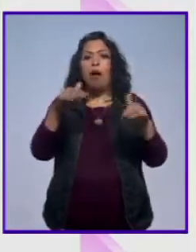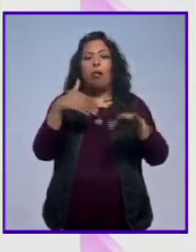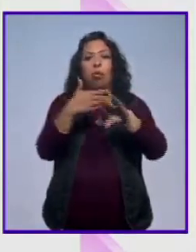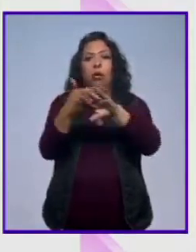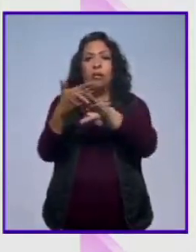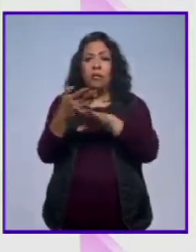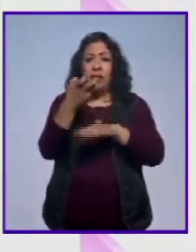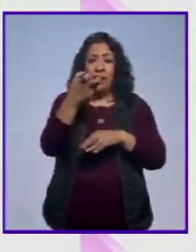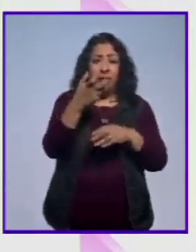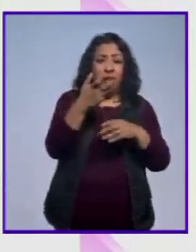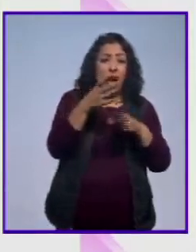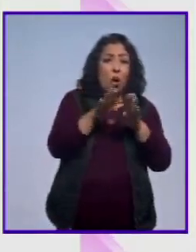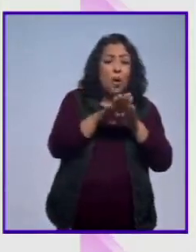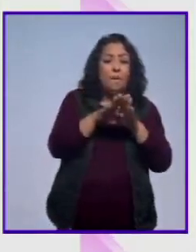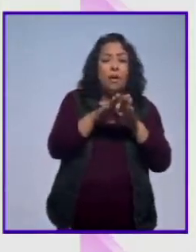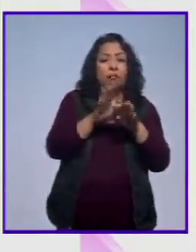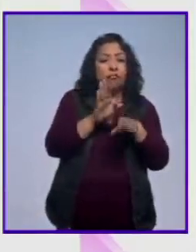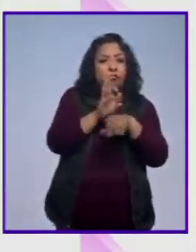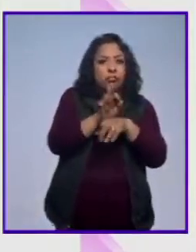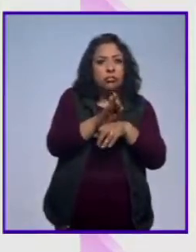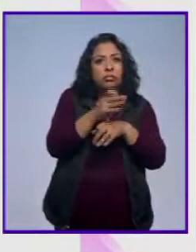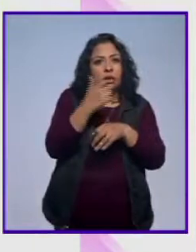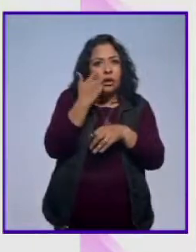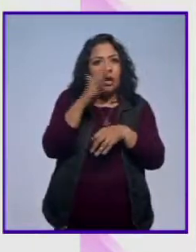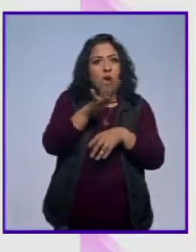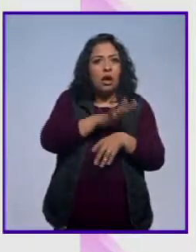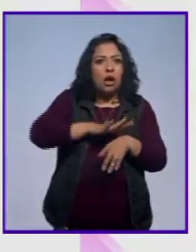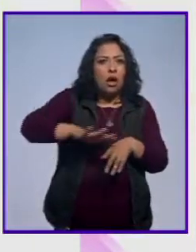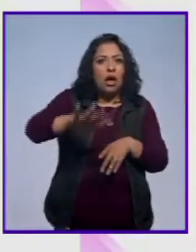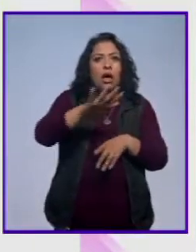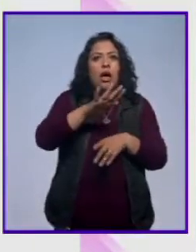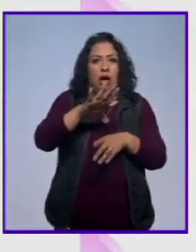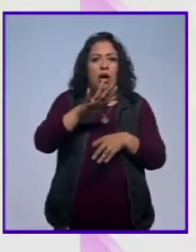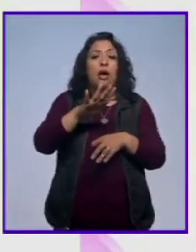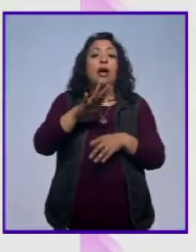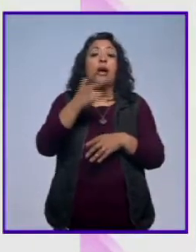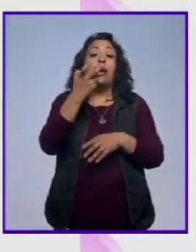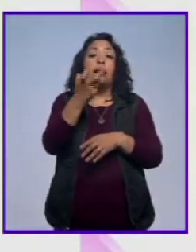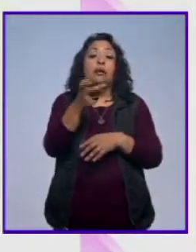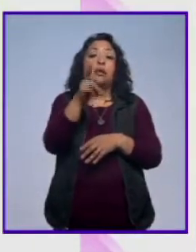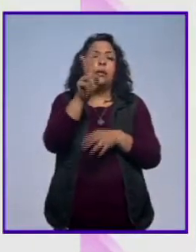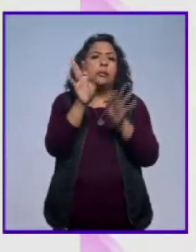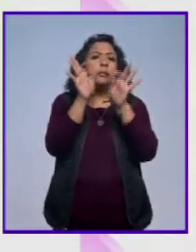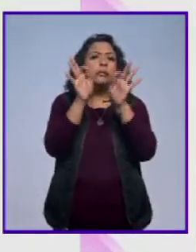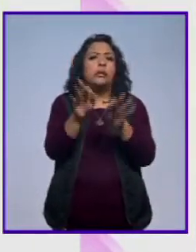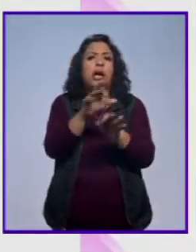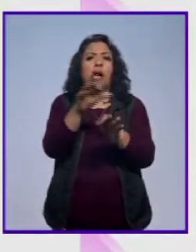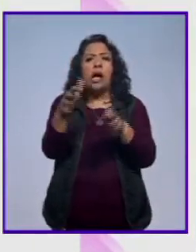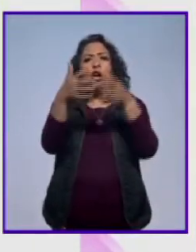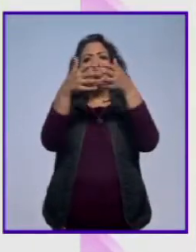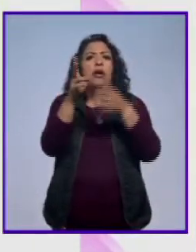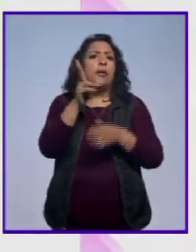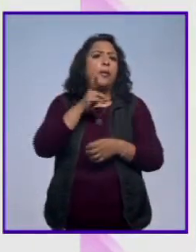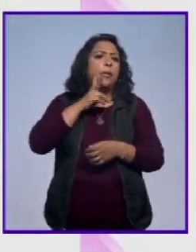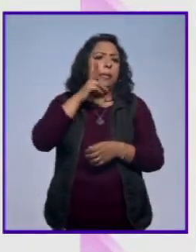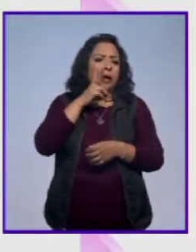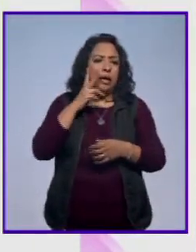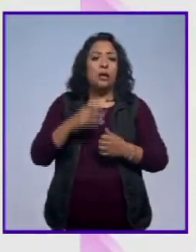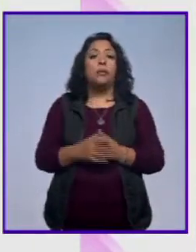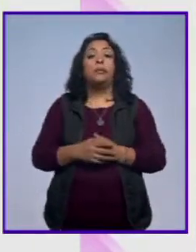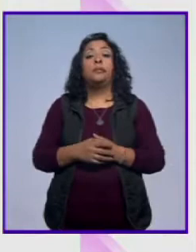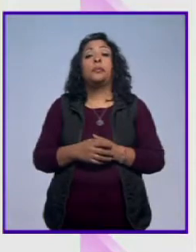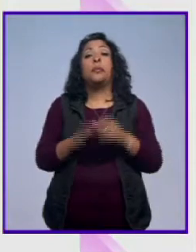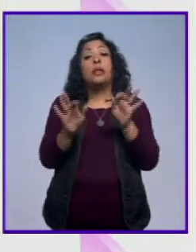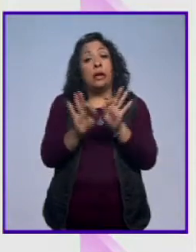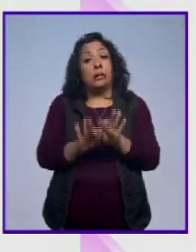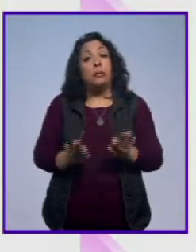contra del turismo de la zona, solo buscan proteger el medio ambiente, el cual es idóneo para la producción del vino. Es